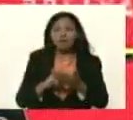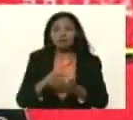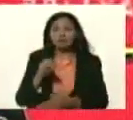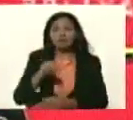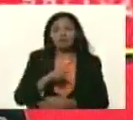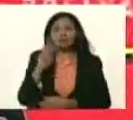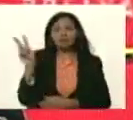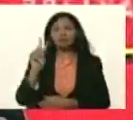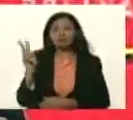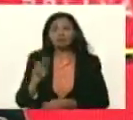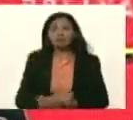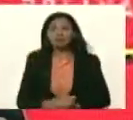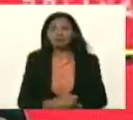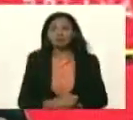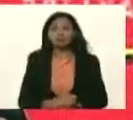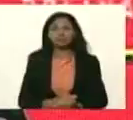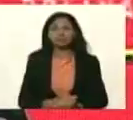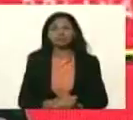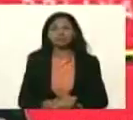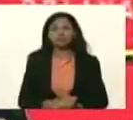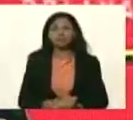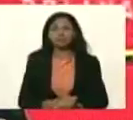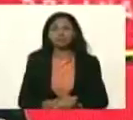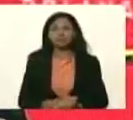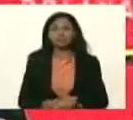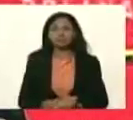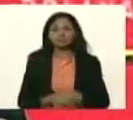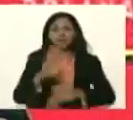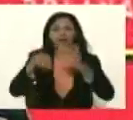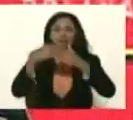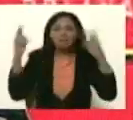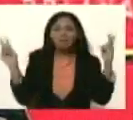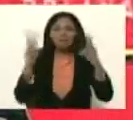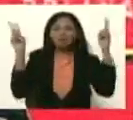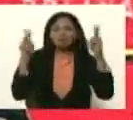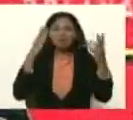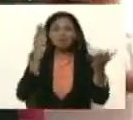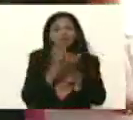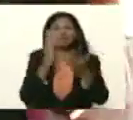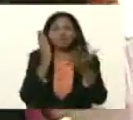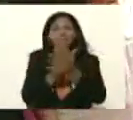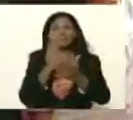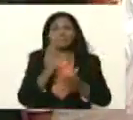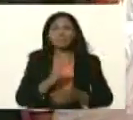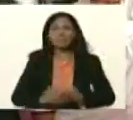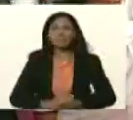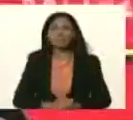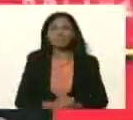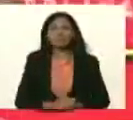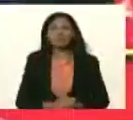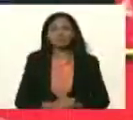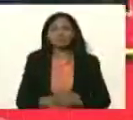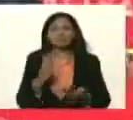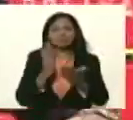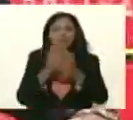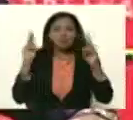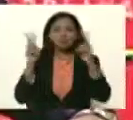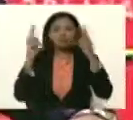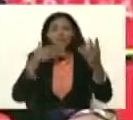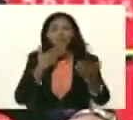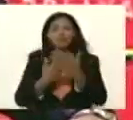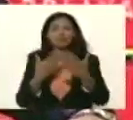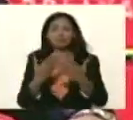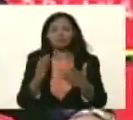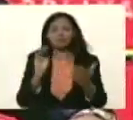república bolivariana de Venezuela hasta la victoria siempre siempre venceremos gracias